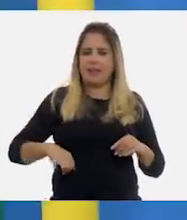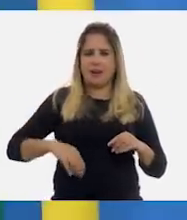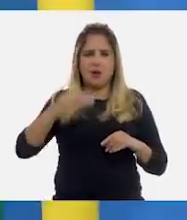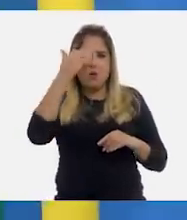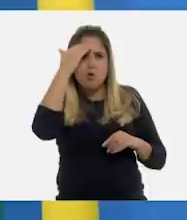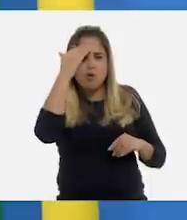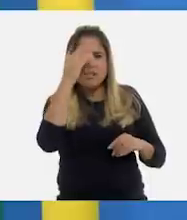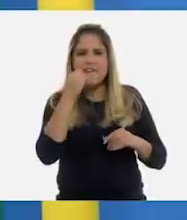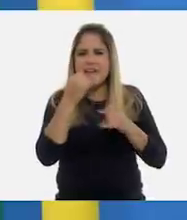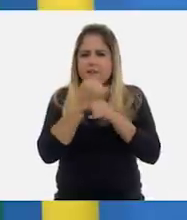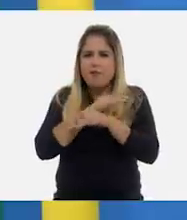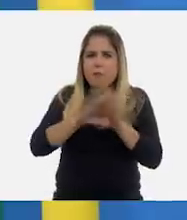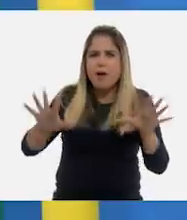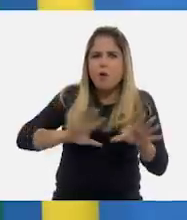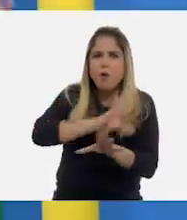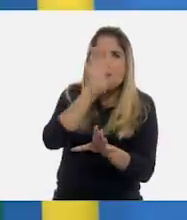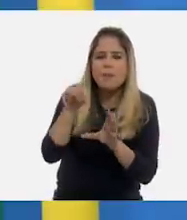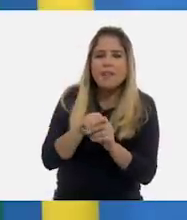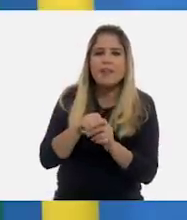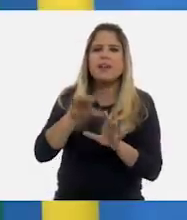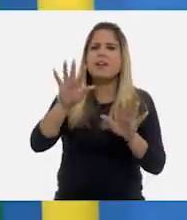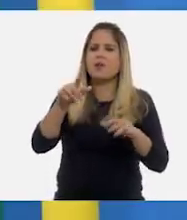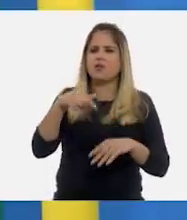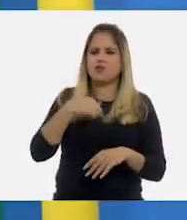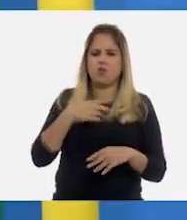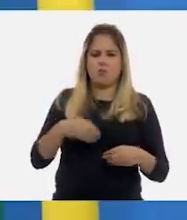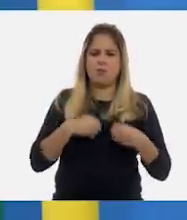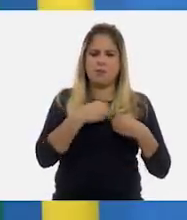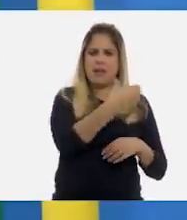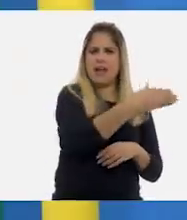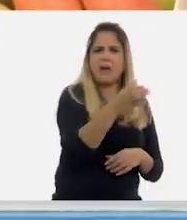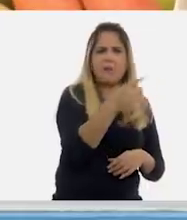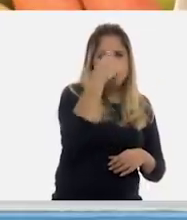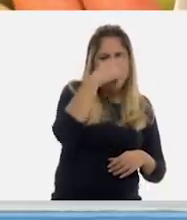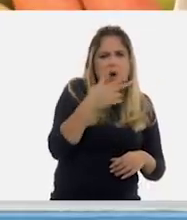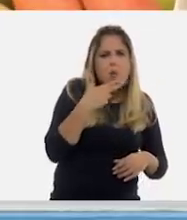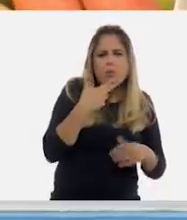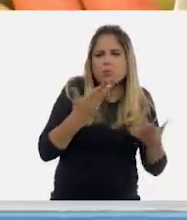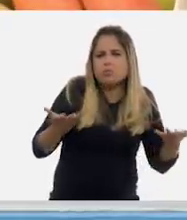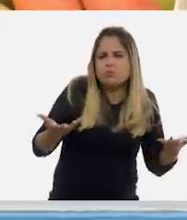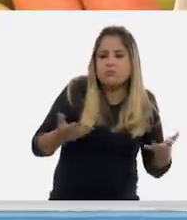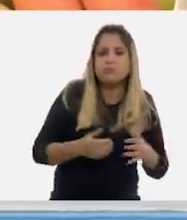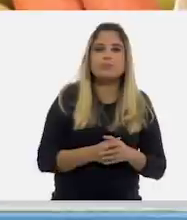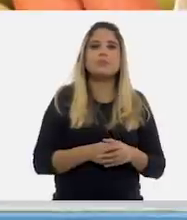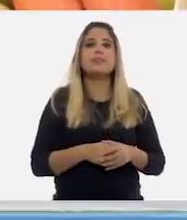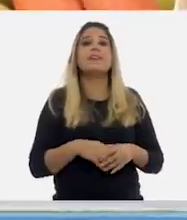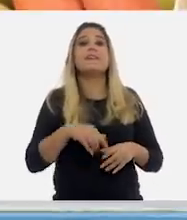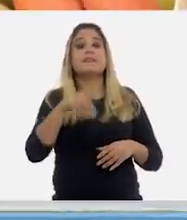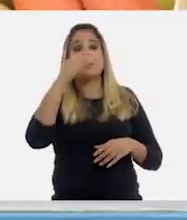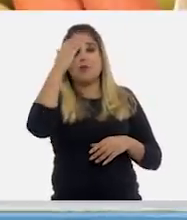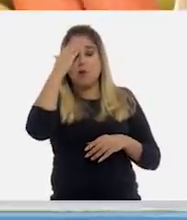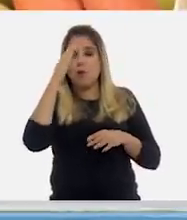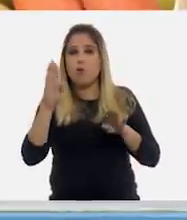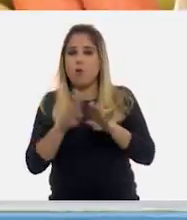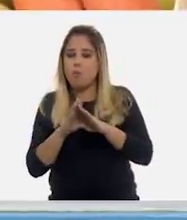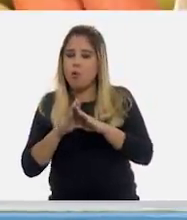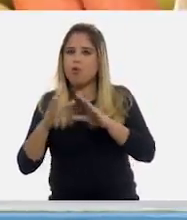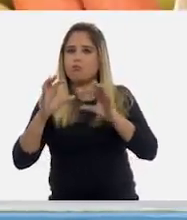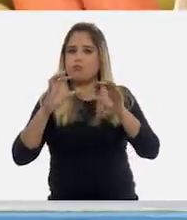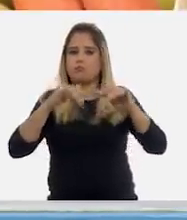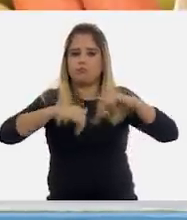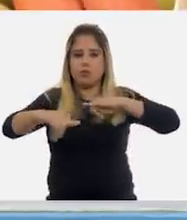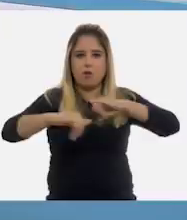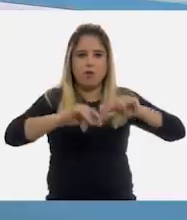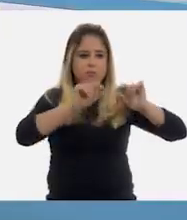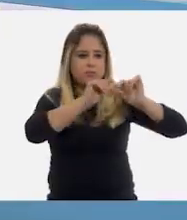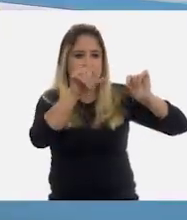toda esta información. Pero, pues, si yo no vivo en el campo, ¿para qué me es útil? Conocer cómo se relacionan los componentes geográficos,